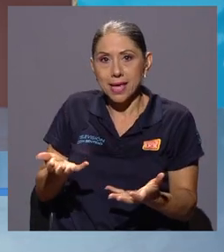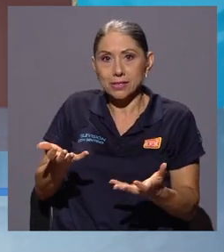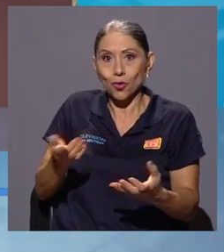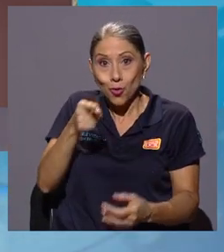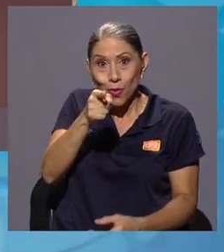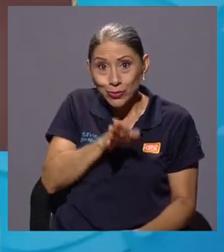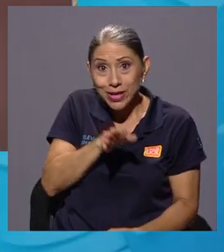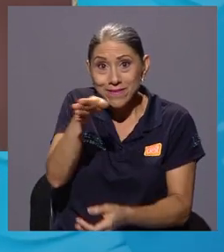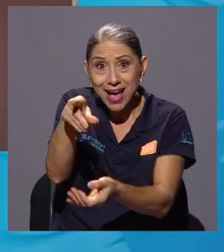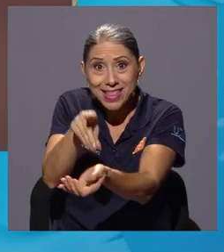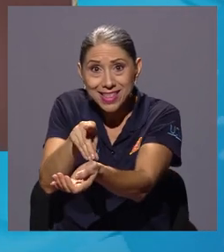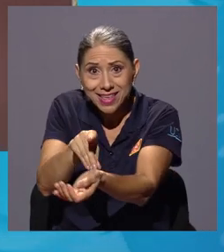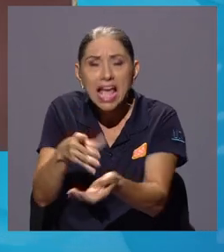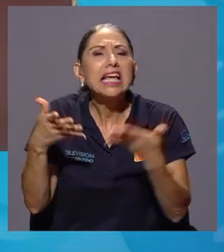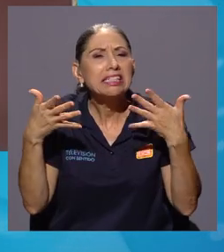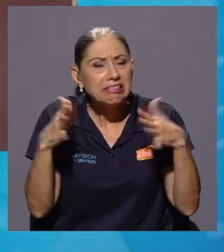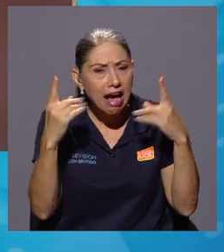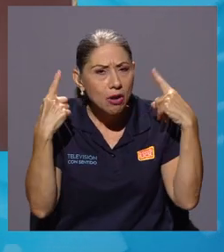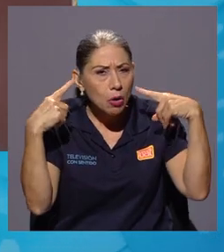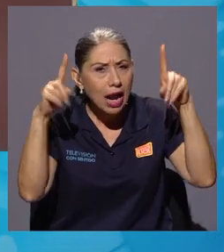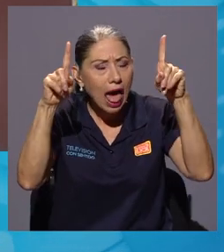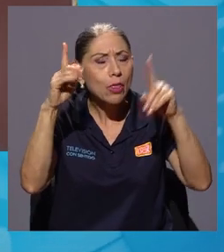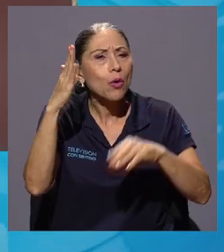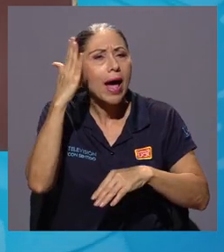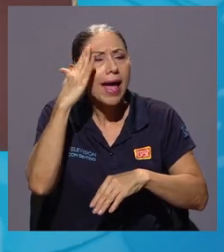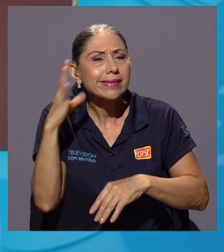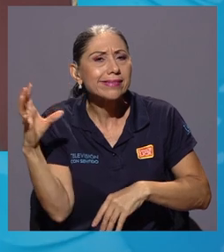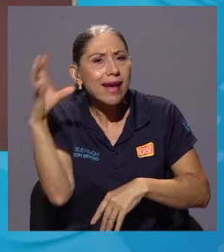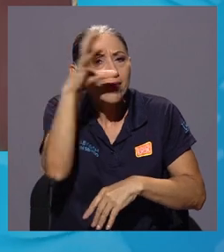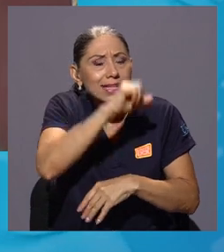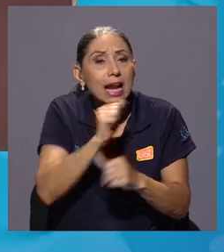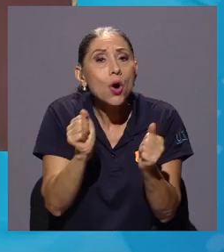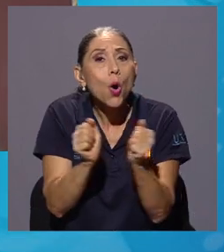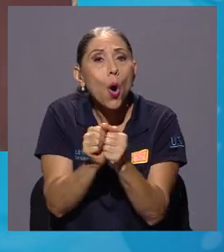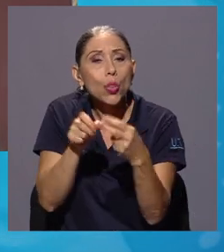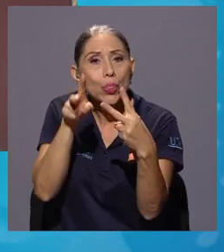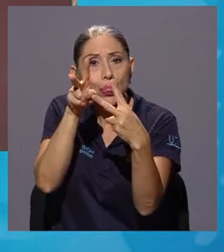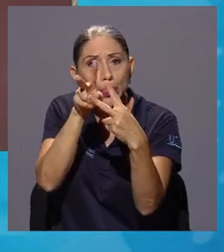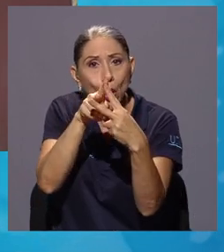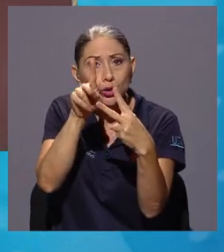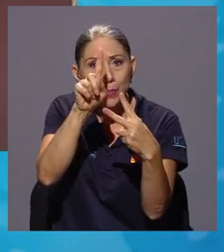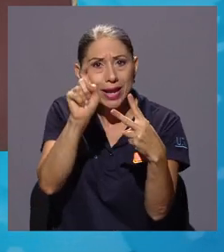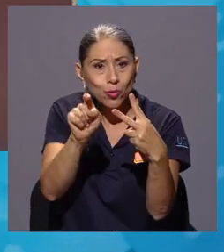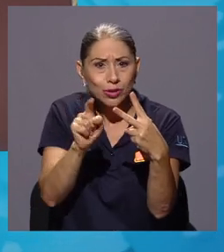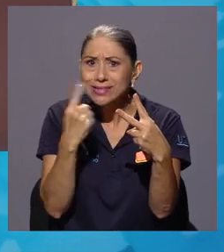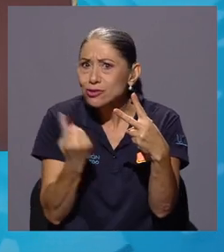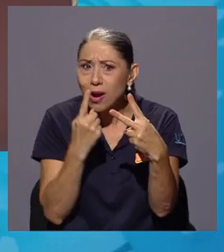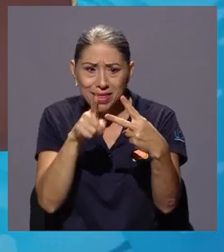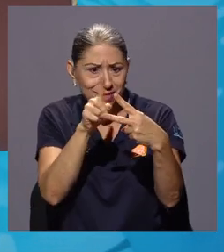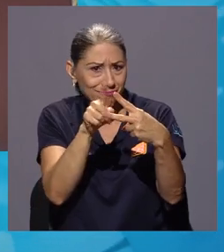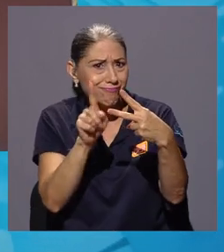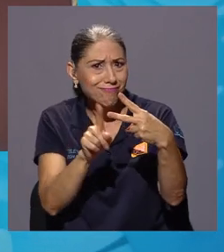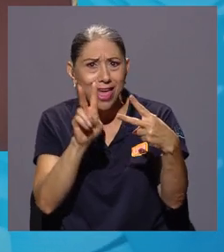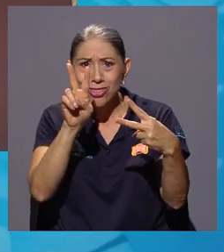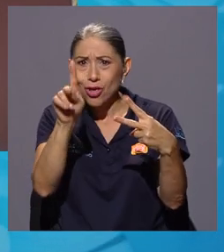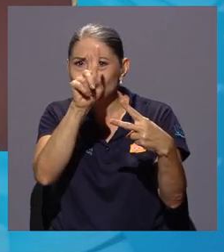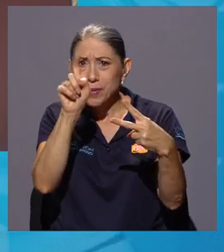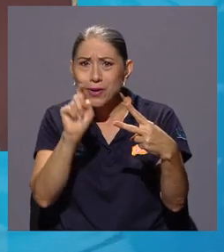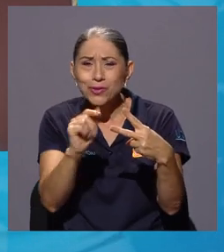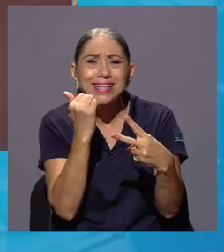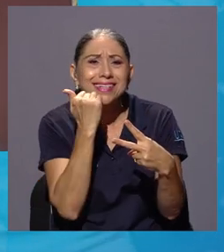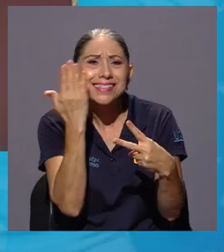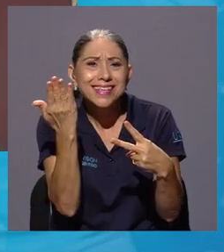cita médica, han logrado establecer que con dos preguntas, nada más dos preguntas, bastante